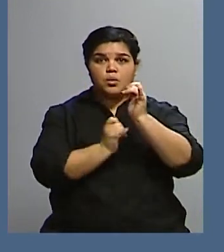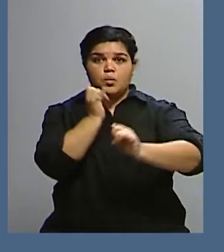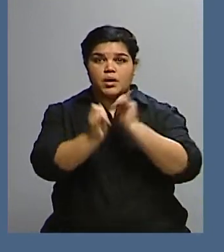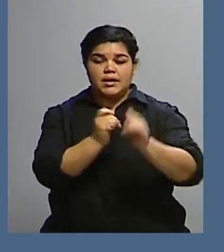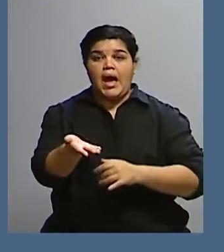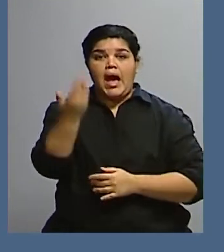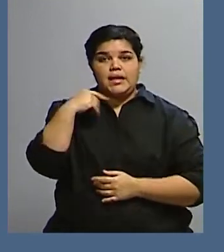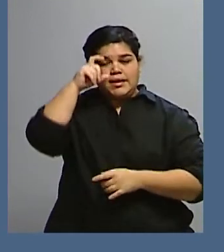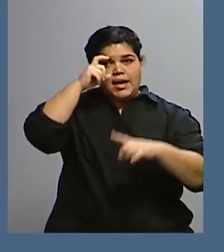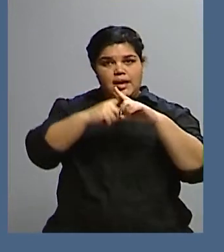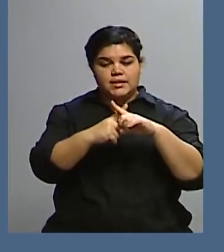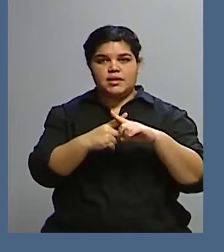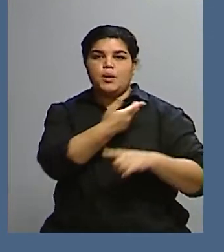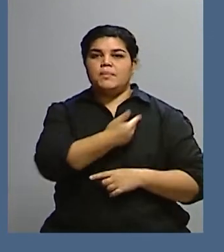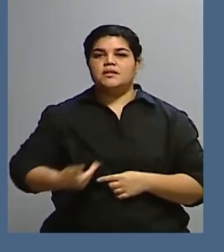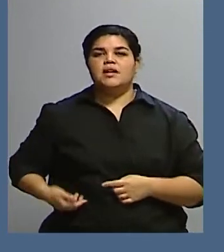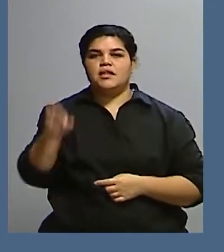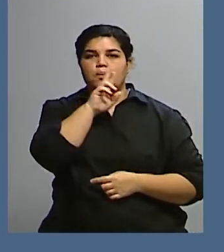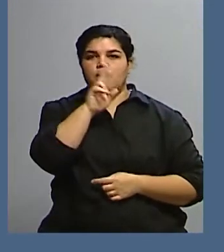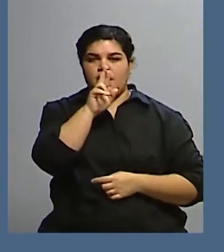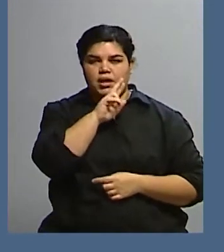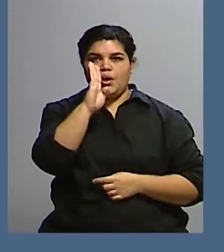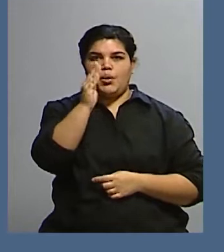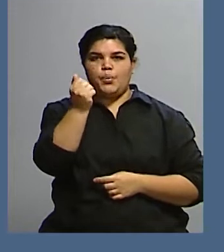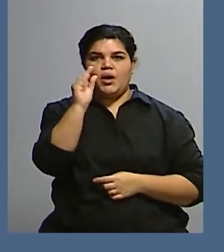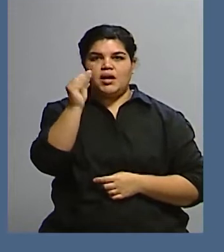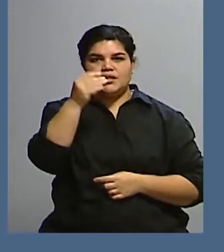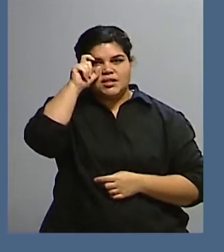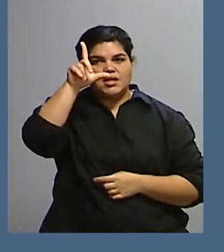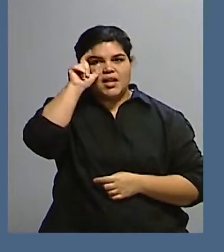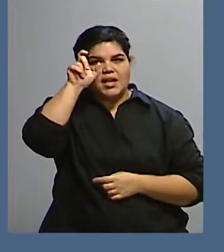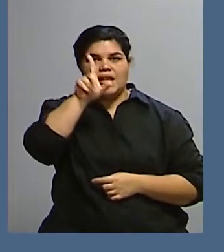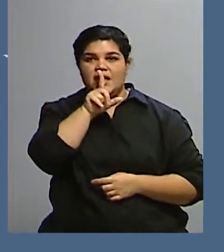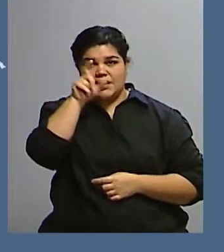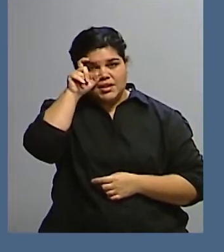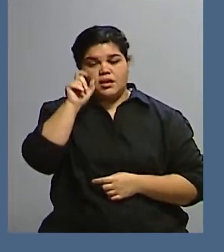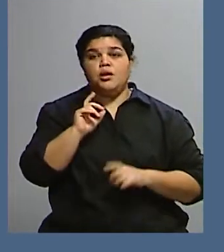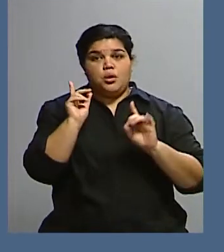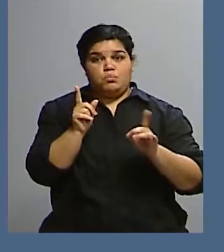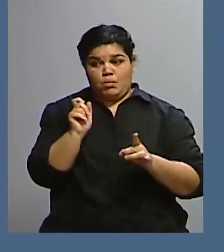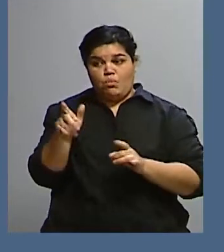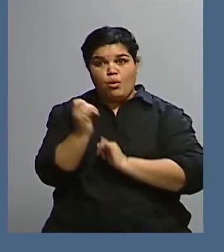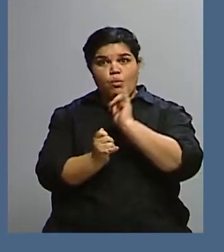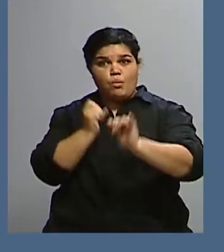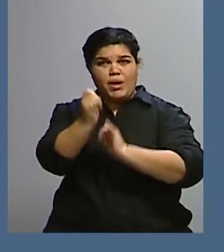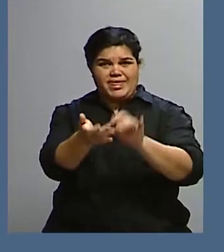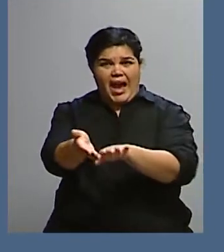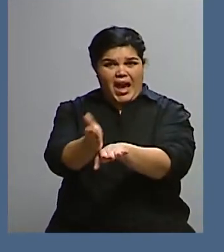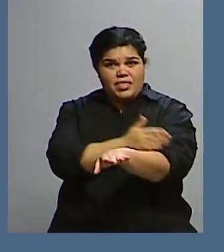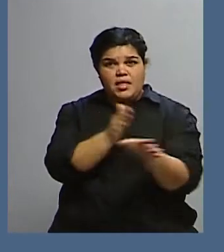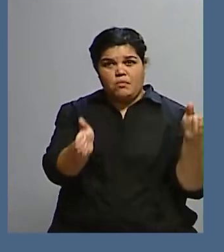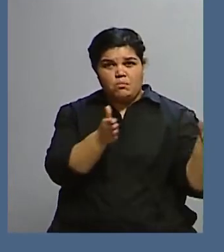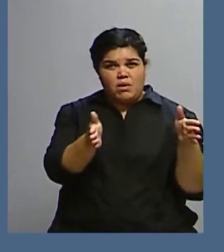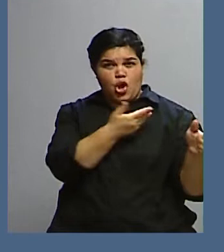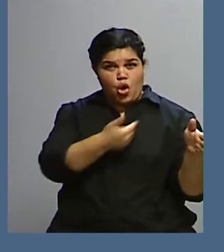la expresidenta Michelle Bachelet, pero que fue muy importante para esta estabilidad de la población y que tuvo que